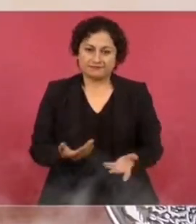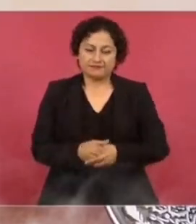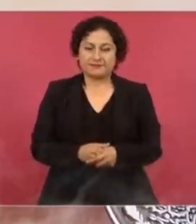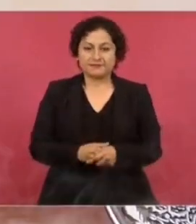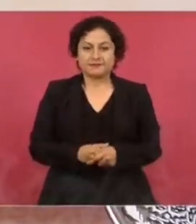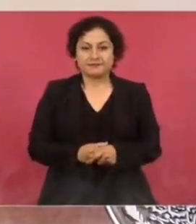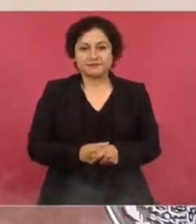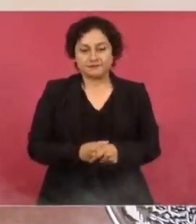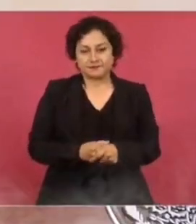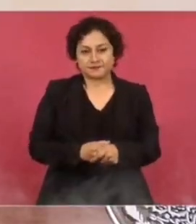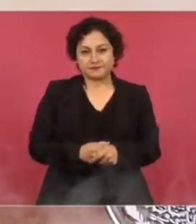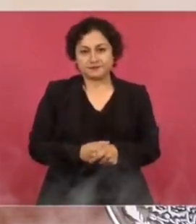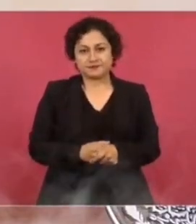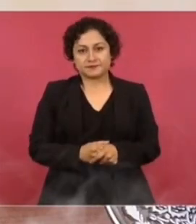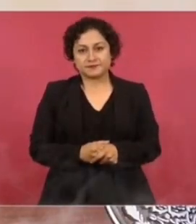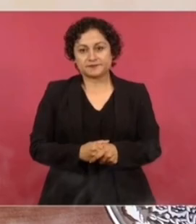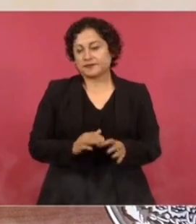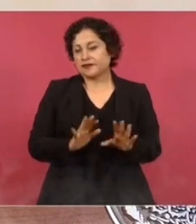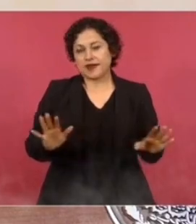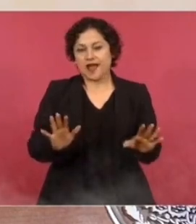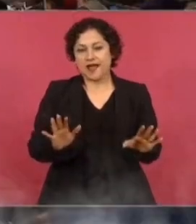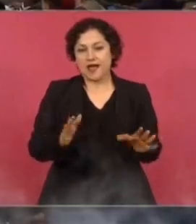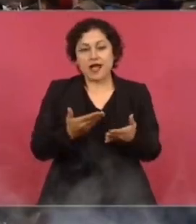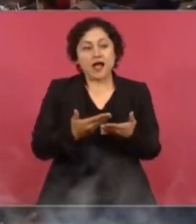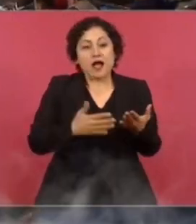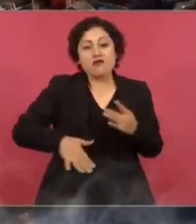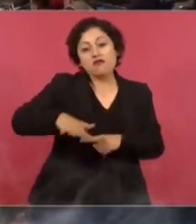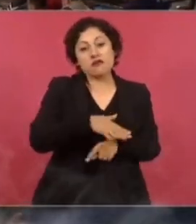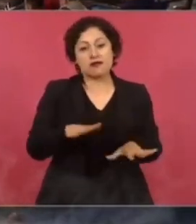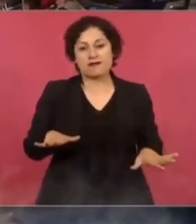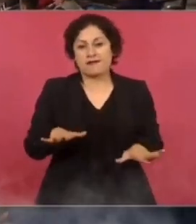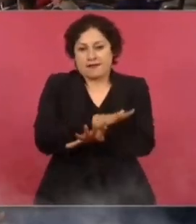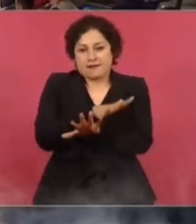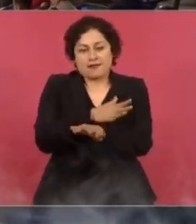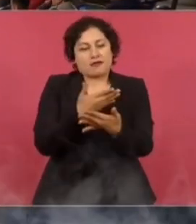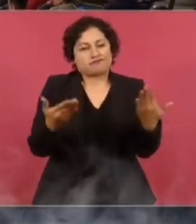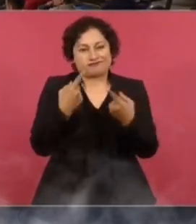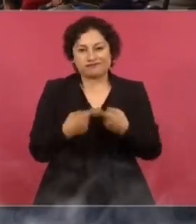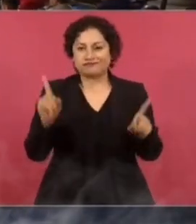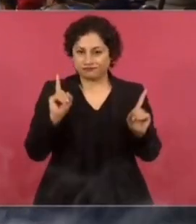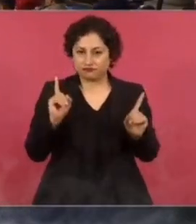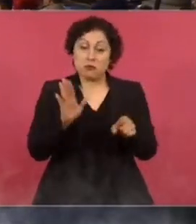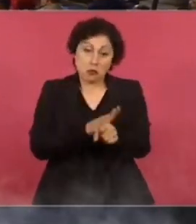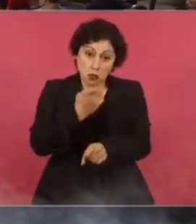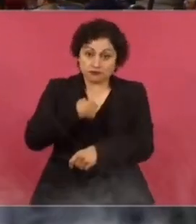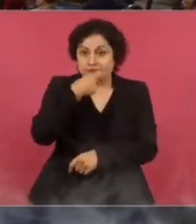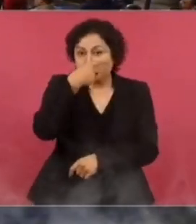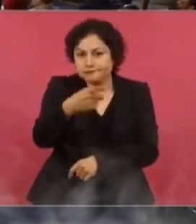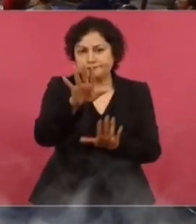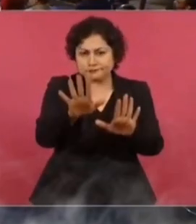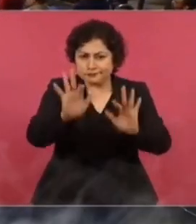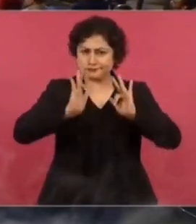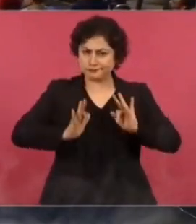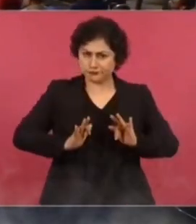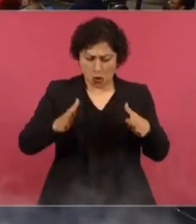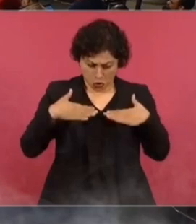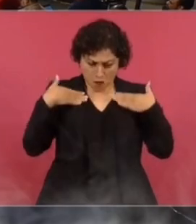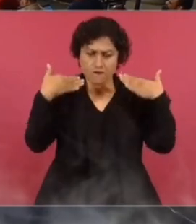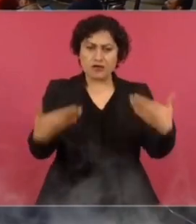de información. Ya son otros tiempos. Entonces, por eso hay que tener confianza. Porque la gente está